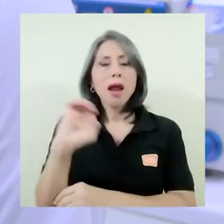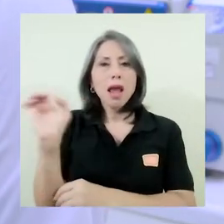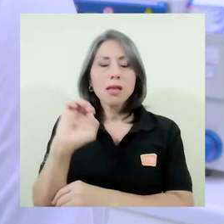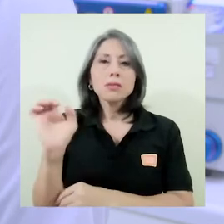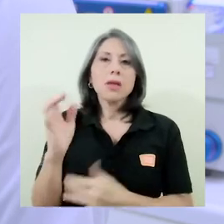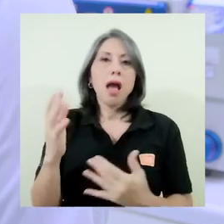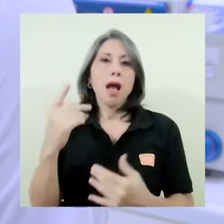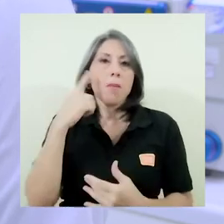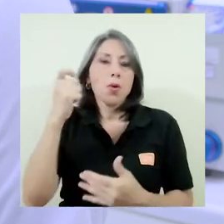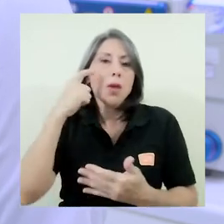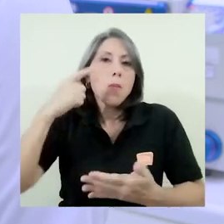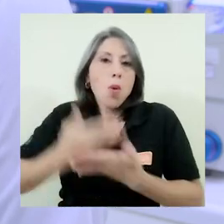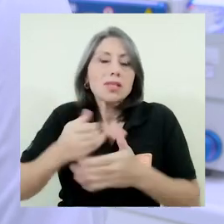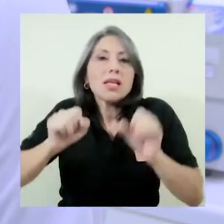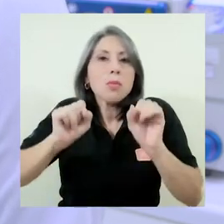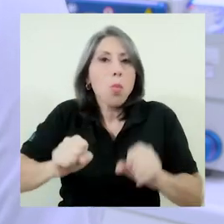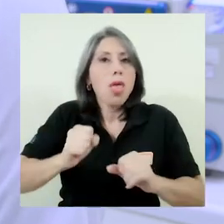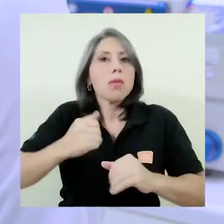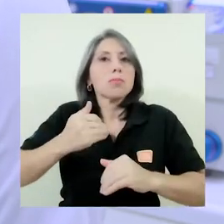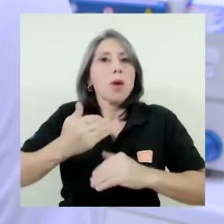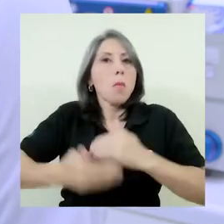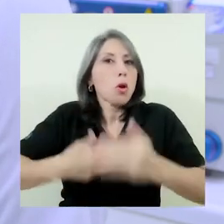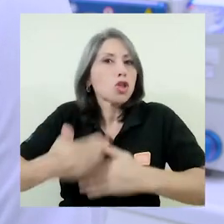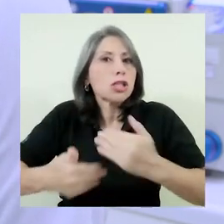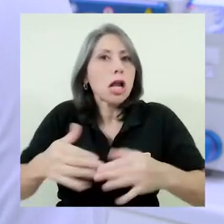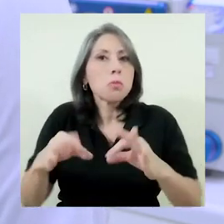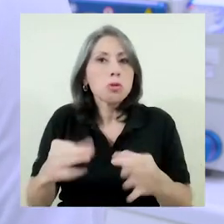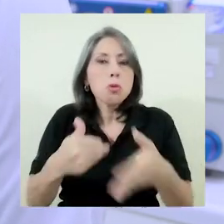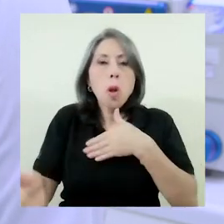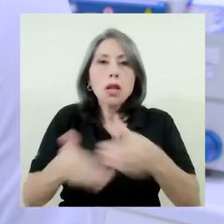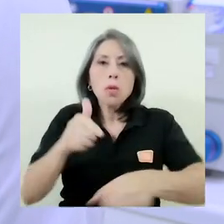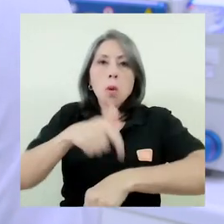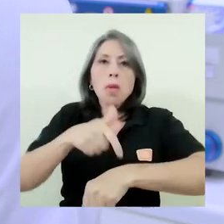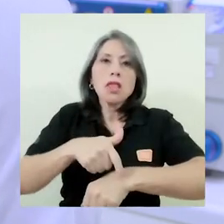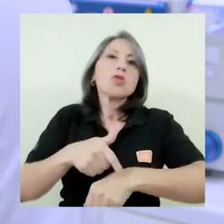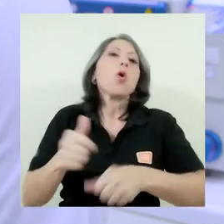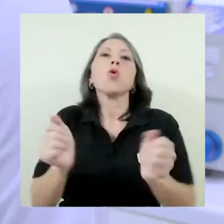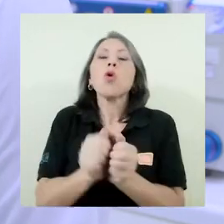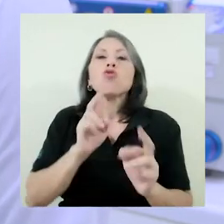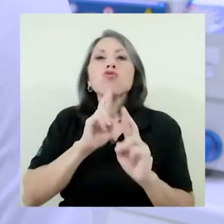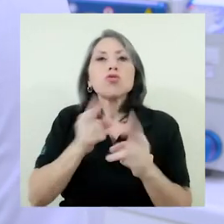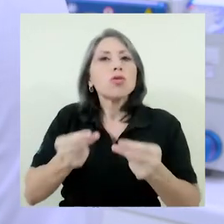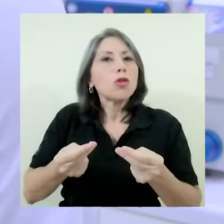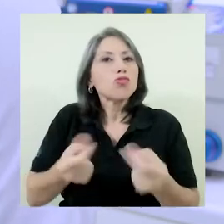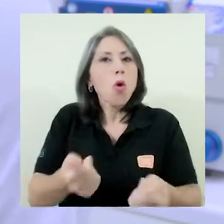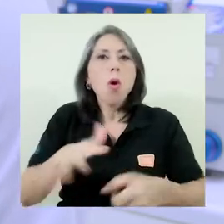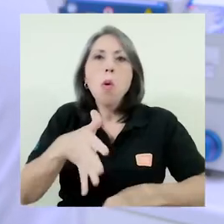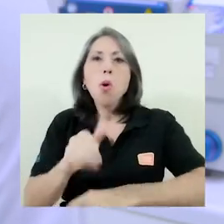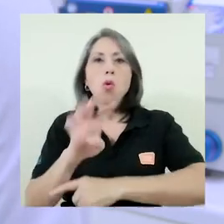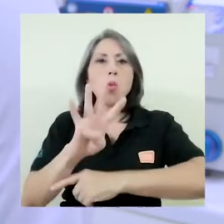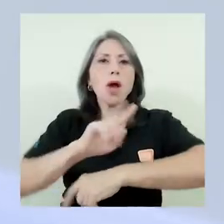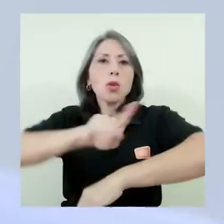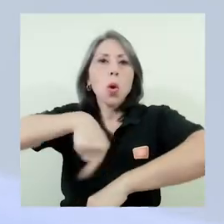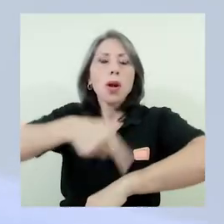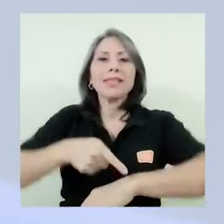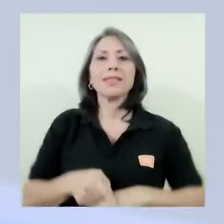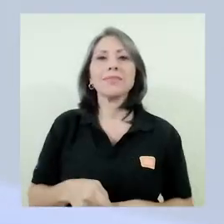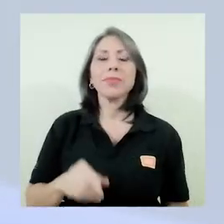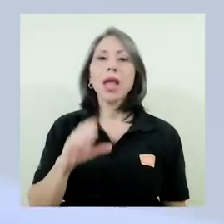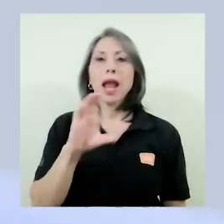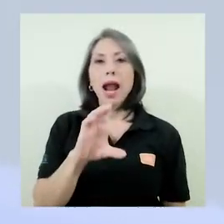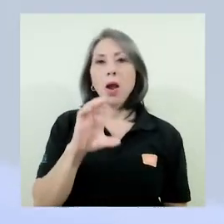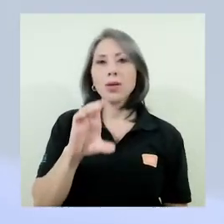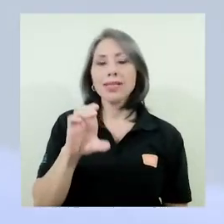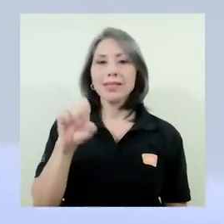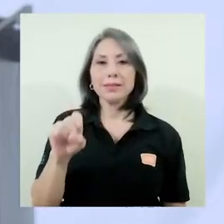ya que las muestras se pueden procesar en cualquier momento y tendríamos resultados en alrededor de cuatro horas. La Caja